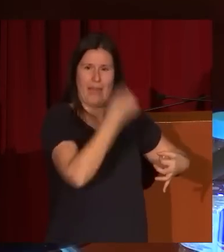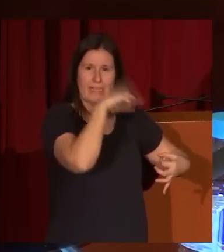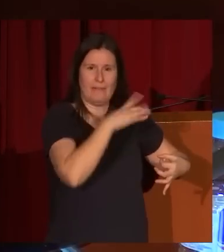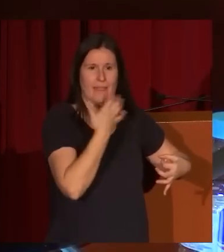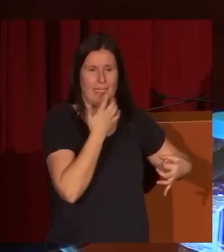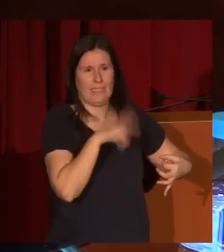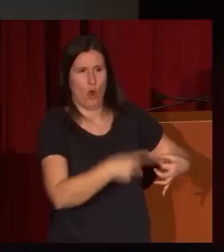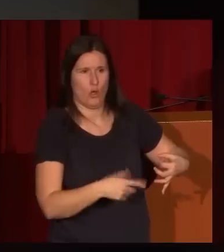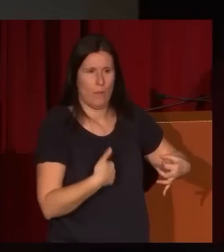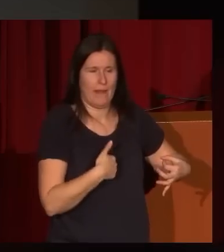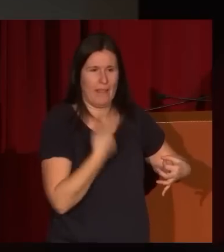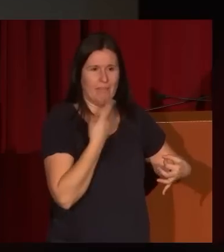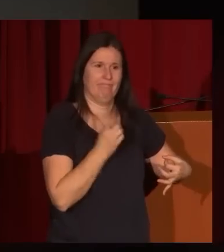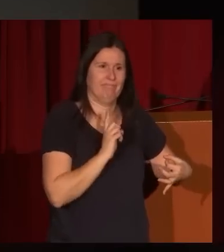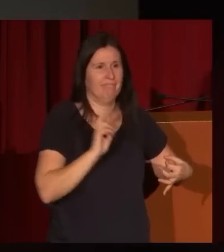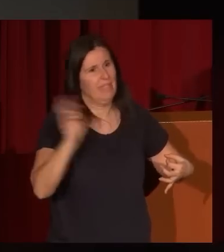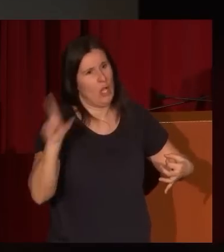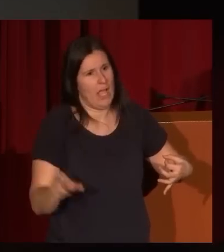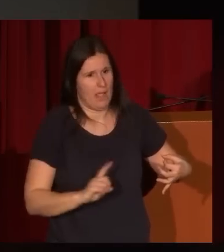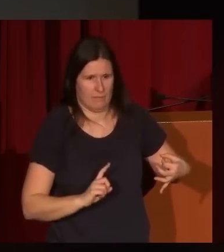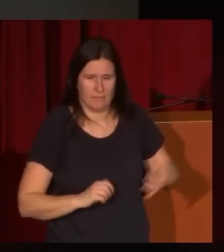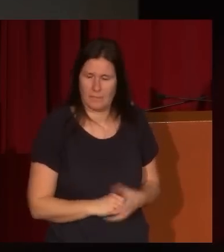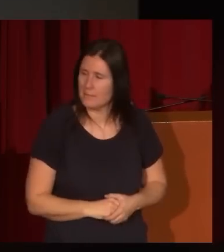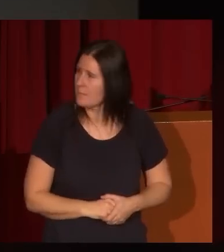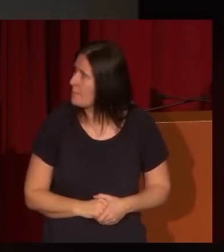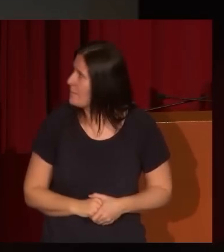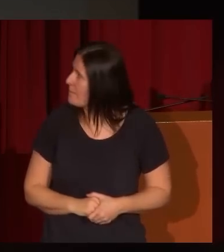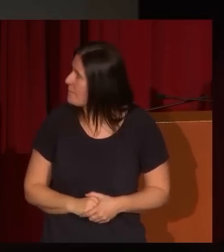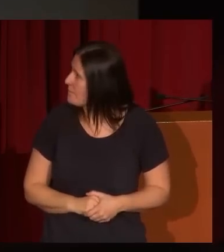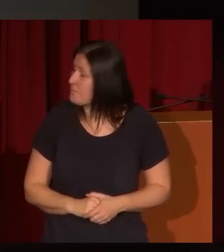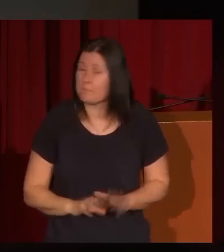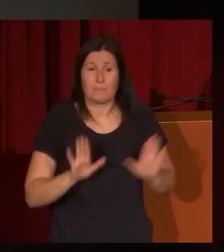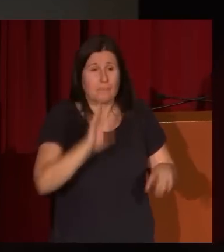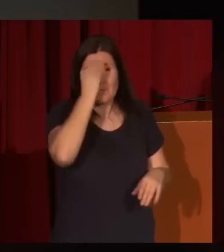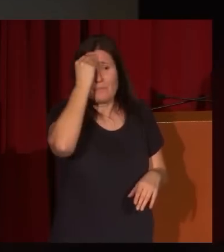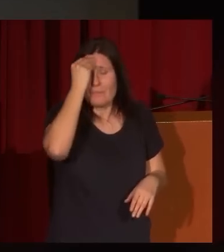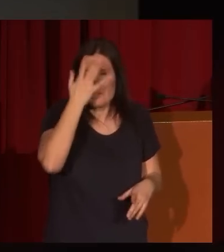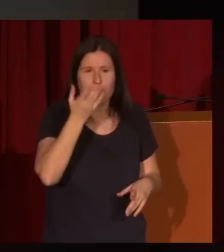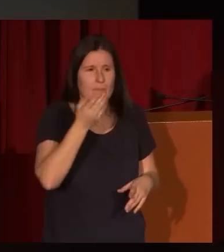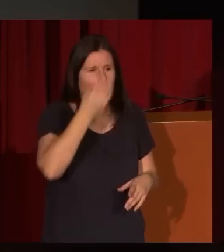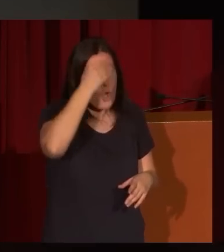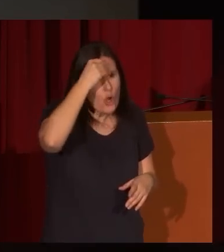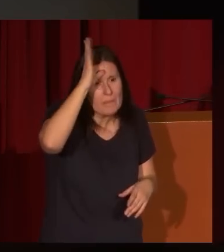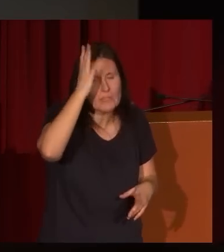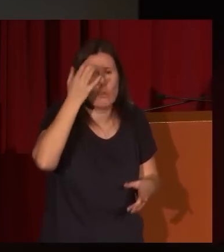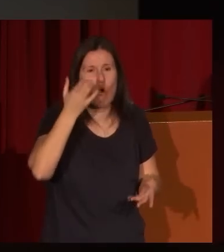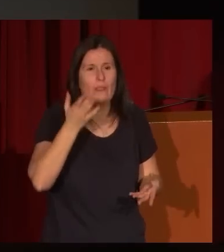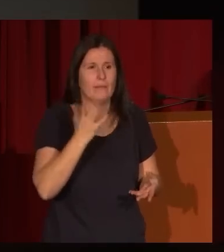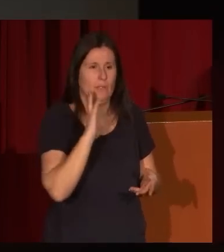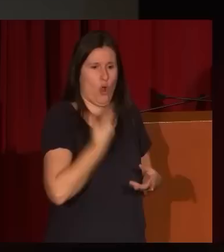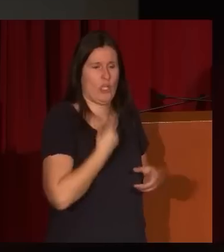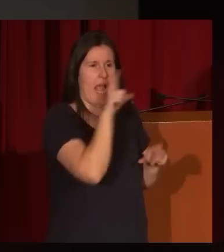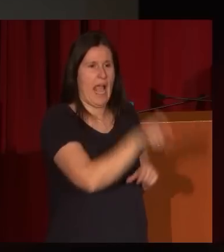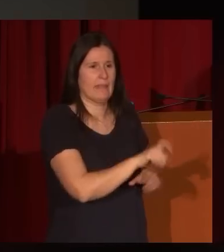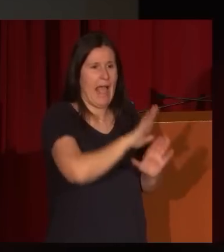claramente desestimarlo como obra del aragonés. Pero piensen en el conocimiento que se tenía de Goya